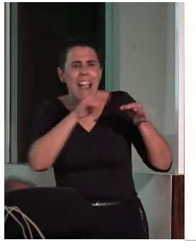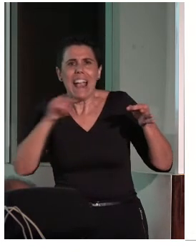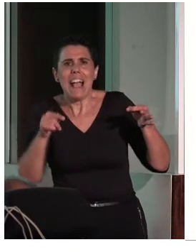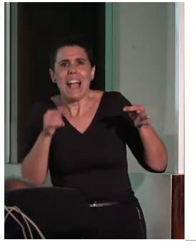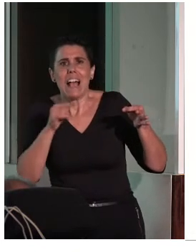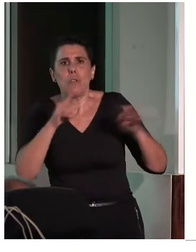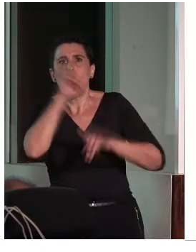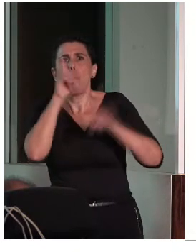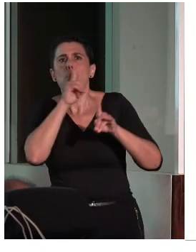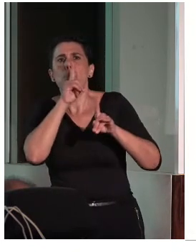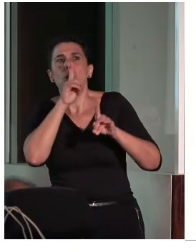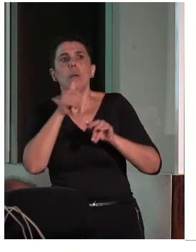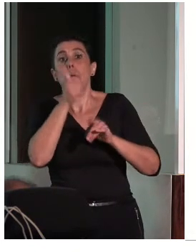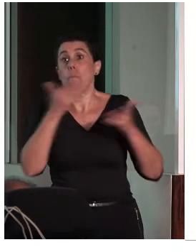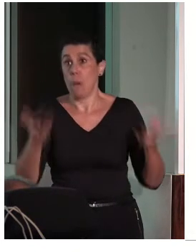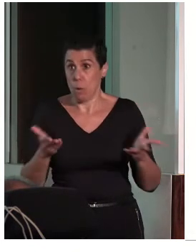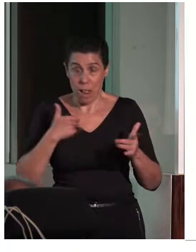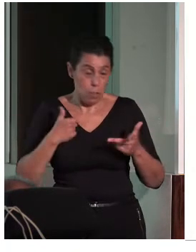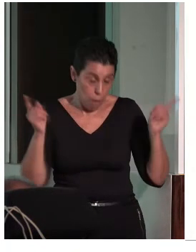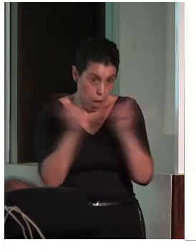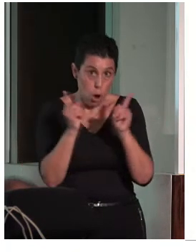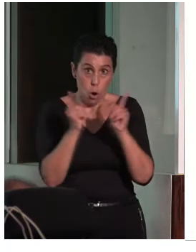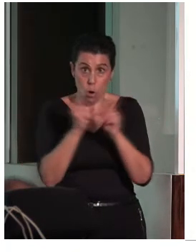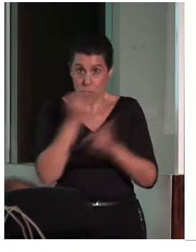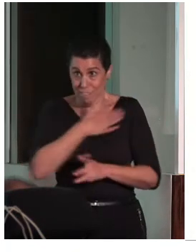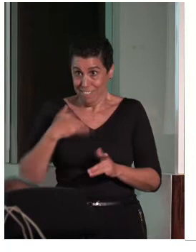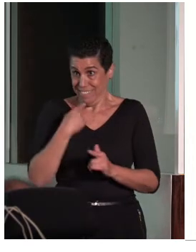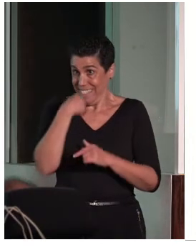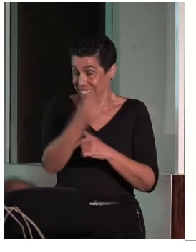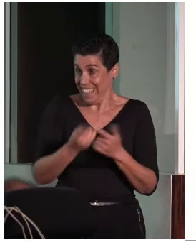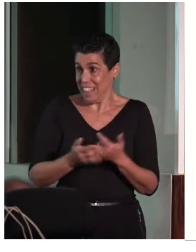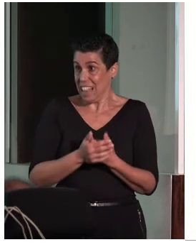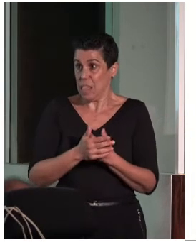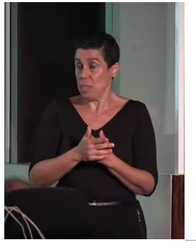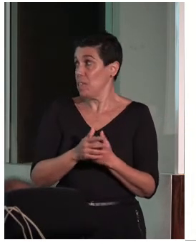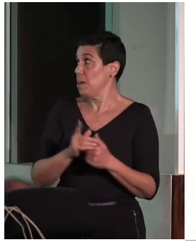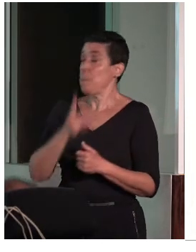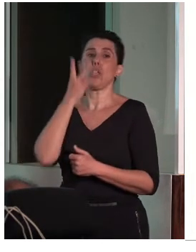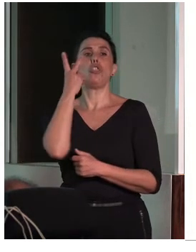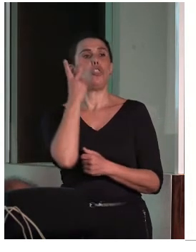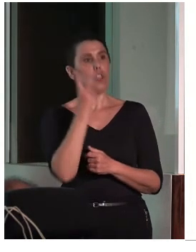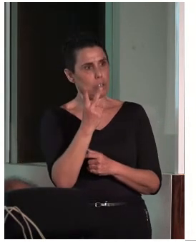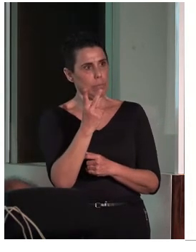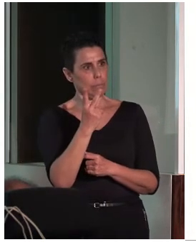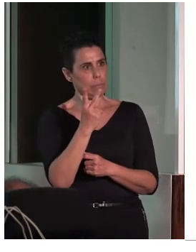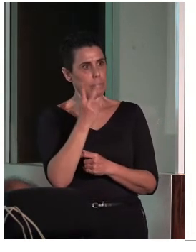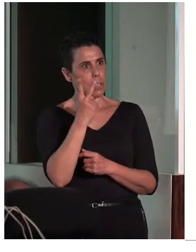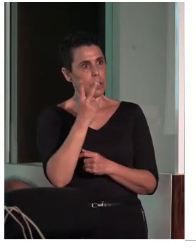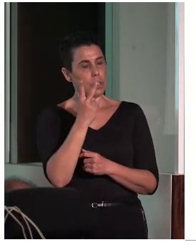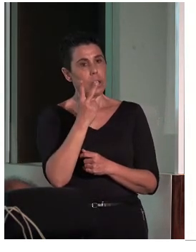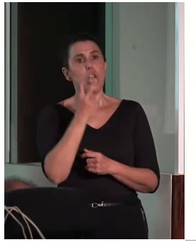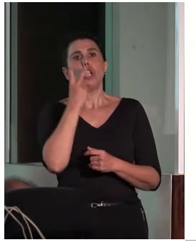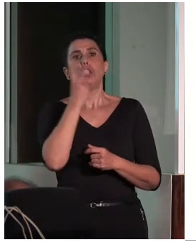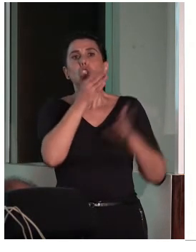de garantizar. Y yo, para ser muy breve, voy a señalar dos elementos, digo,